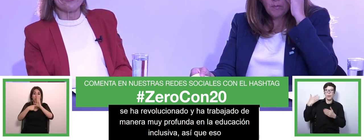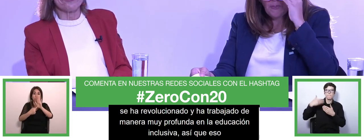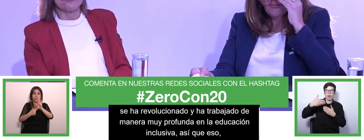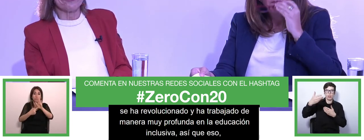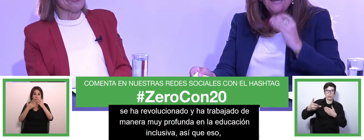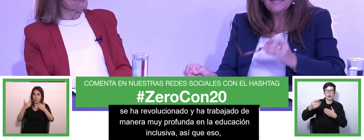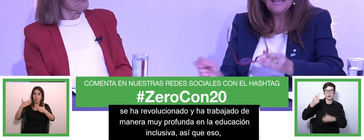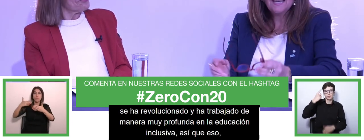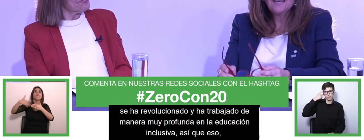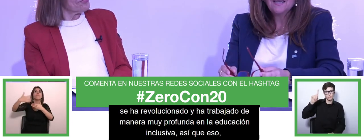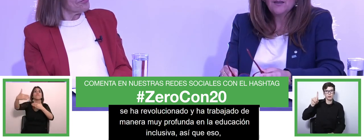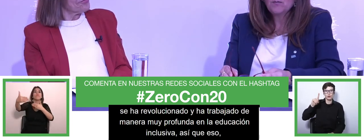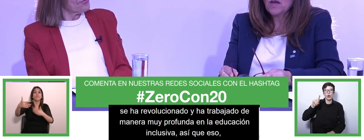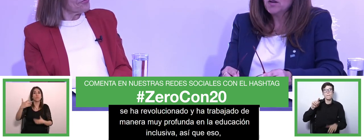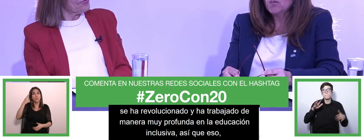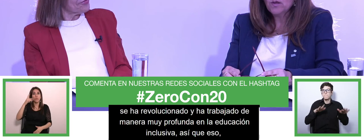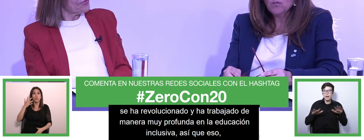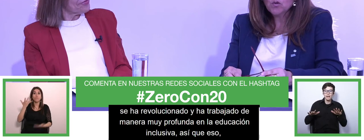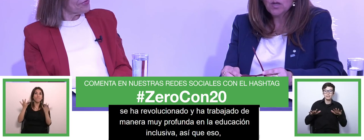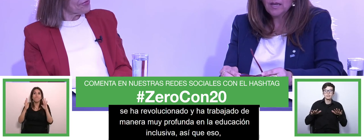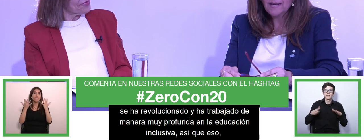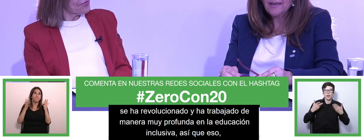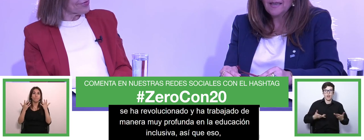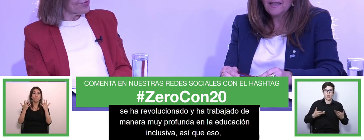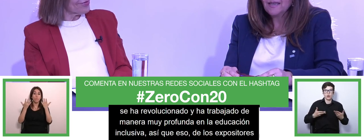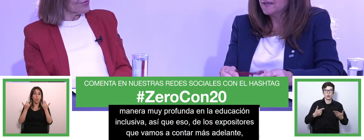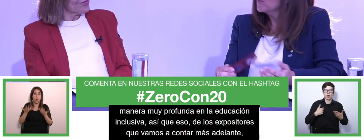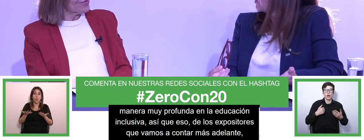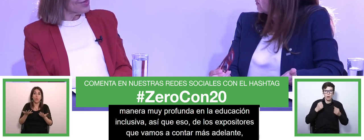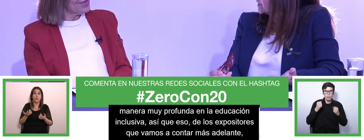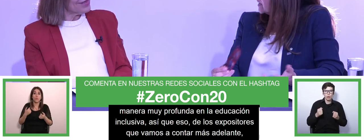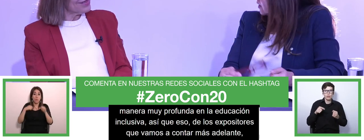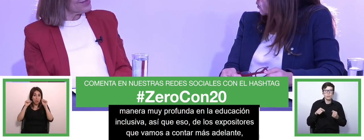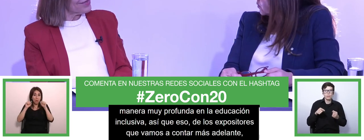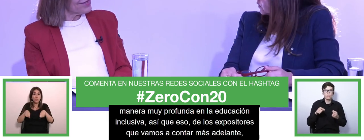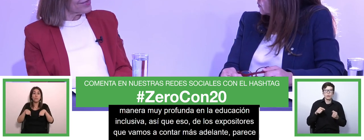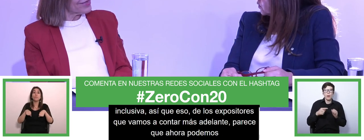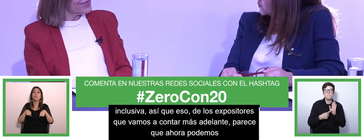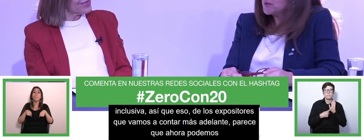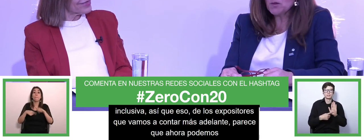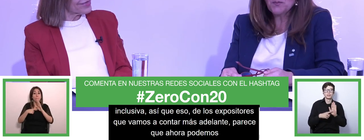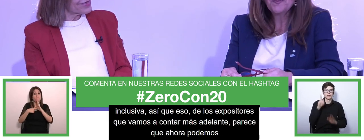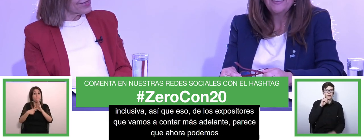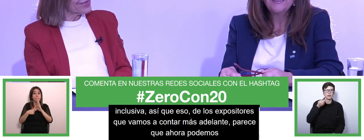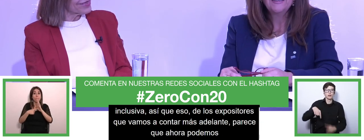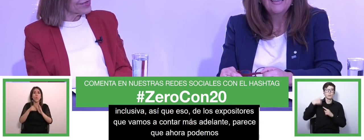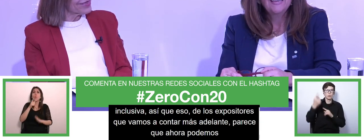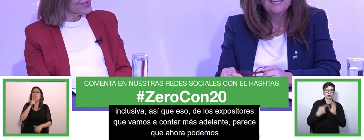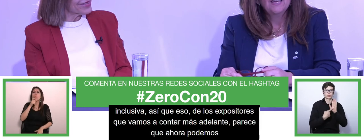parece que ahora podemos presentar a nuestro próximo expositor